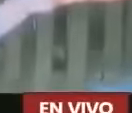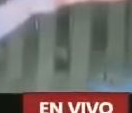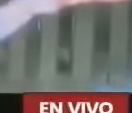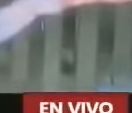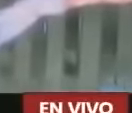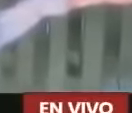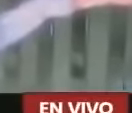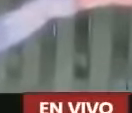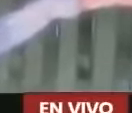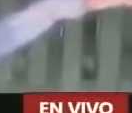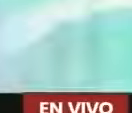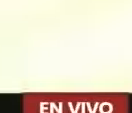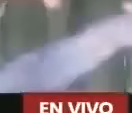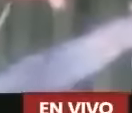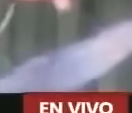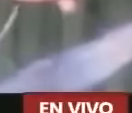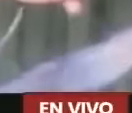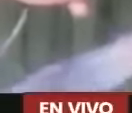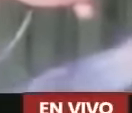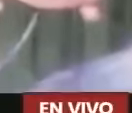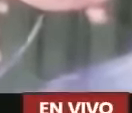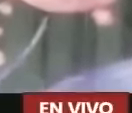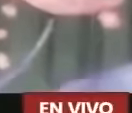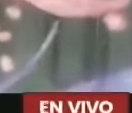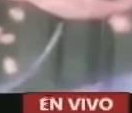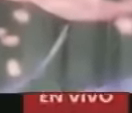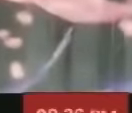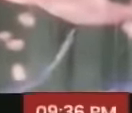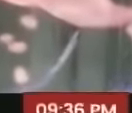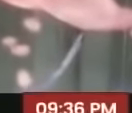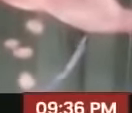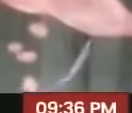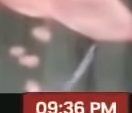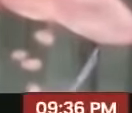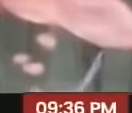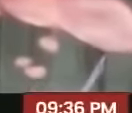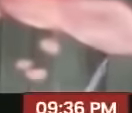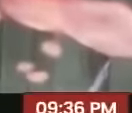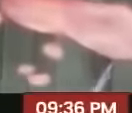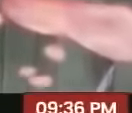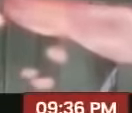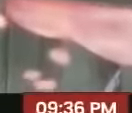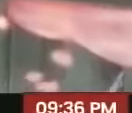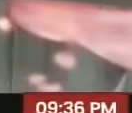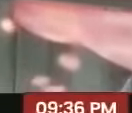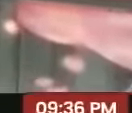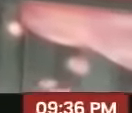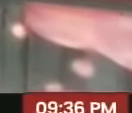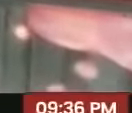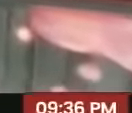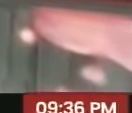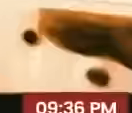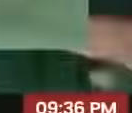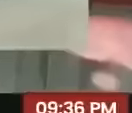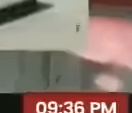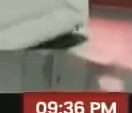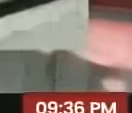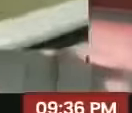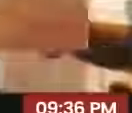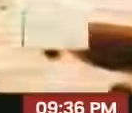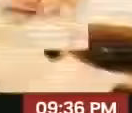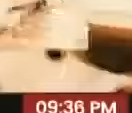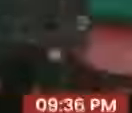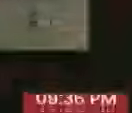Mi nombre es Eliud Baudín. Pertenezco aquí al equipo La Fuga. Es un proyecto que estamos desarrollando aquí en La Rinconada, ahí